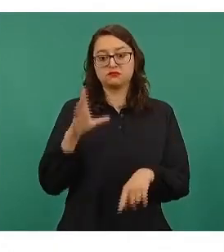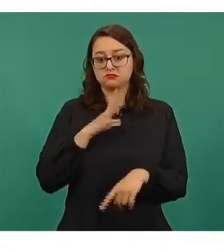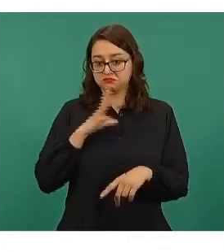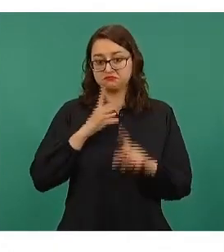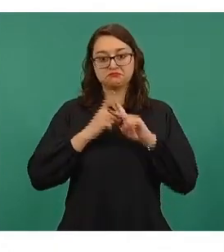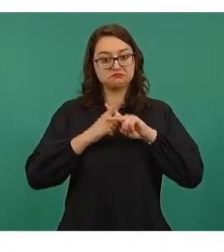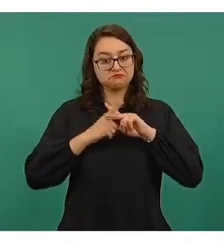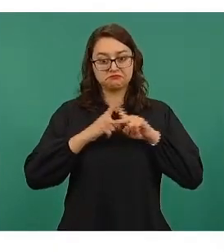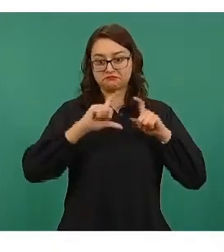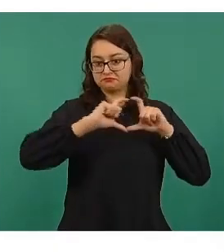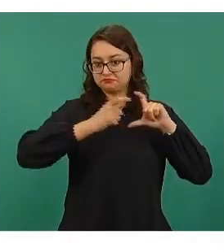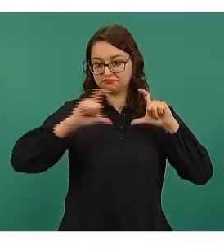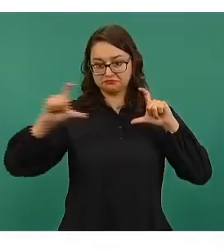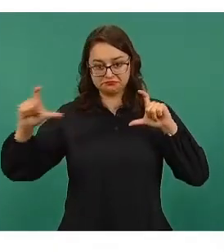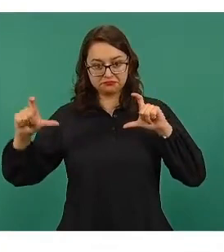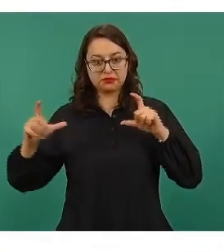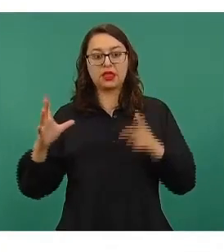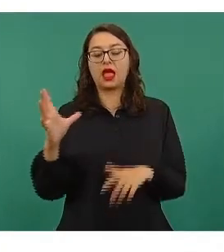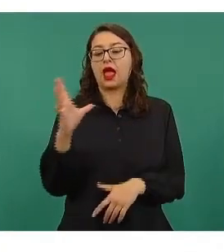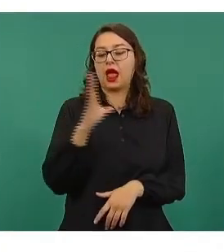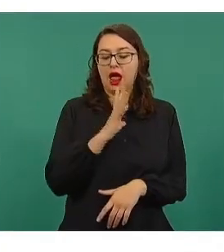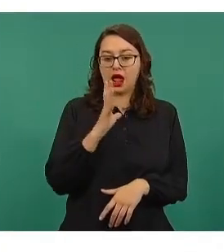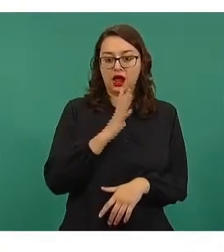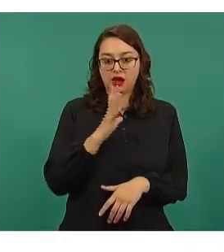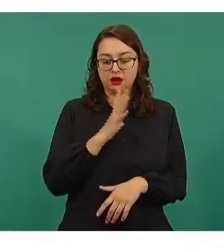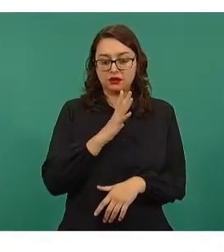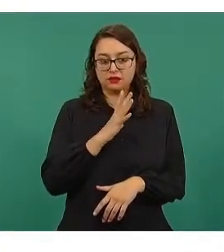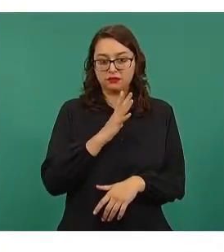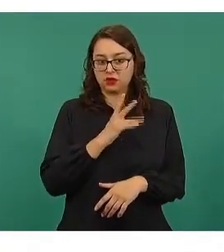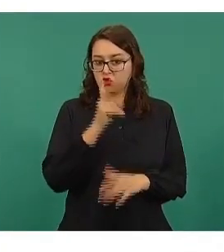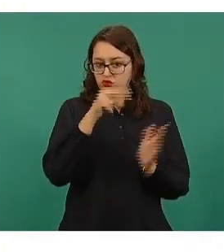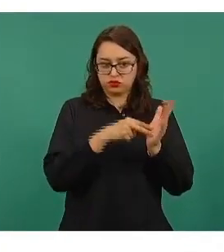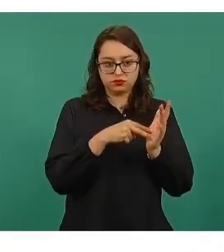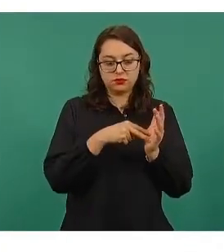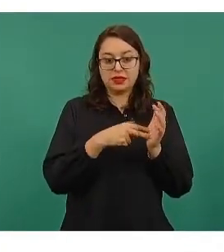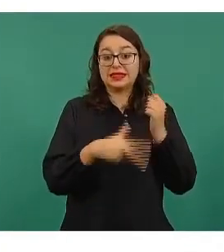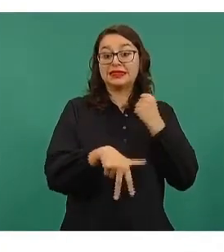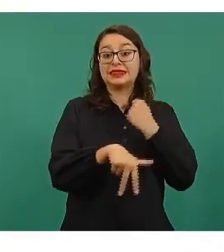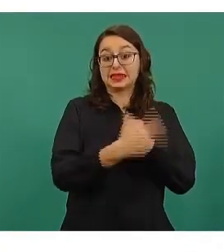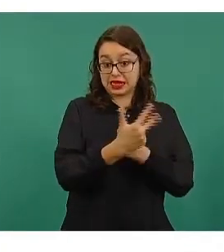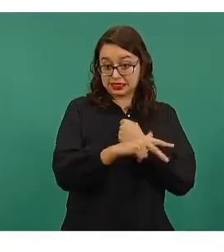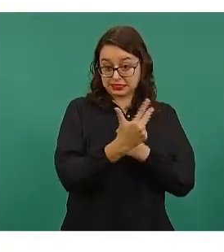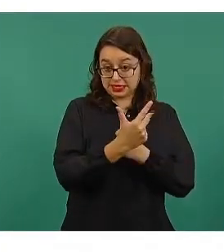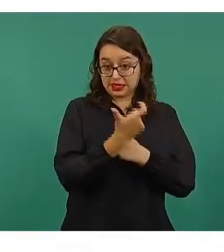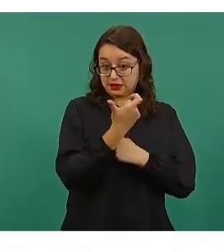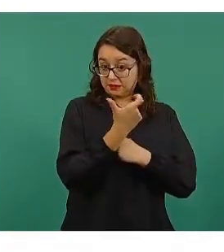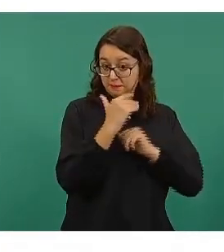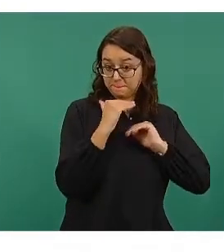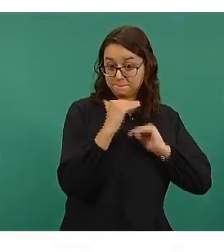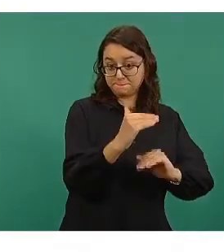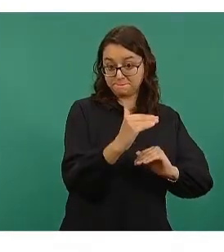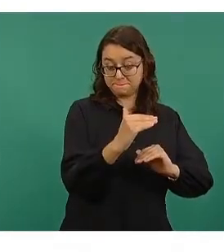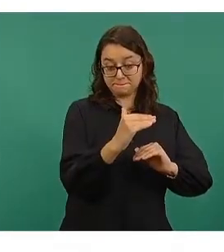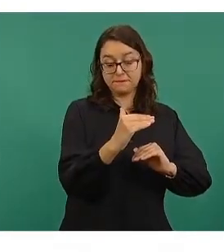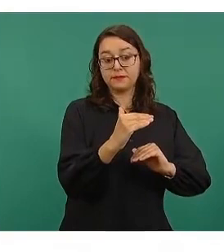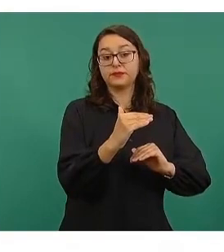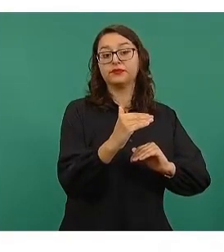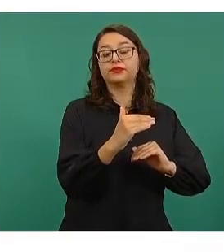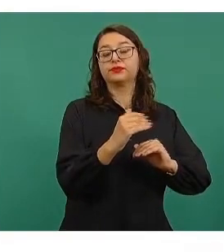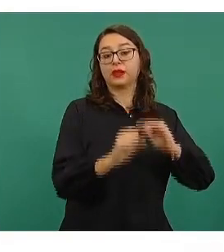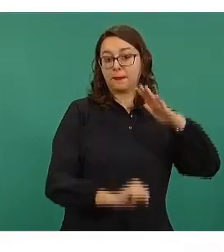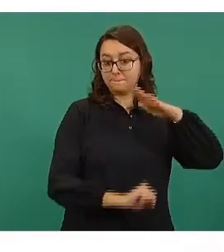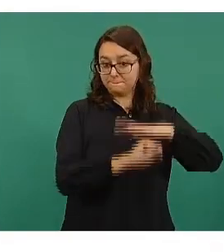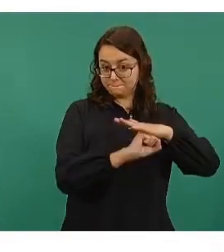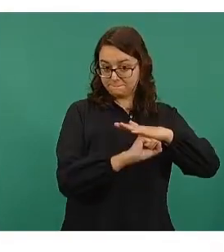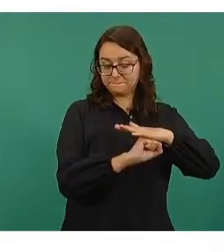De nuevo, se tiene una base, que es el monto que se tenía en 2013 y la variación o